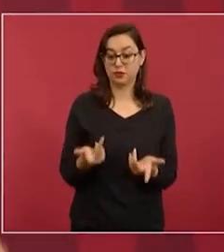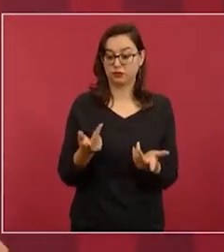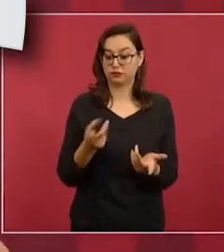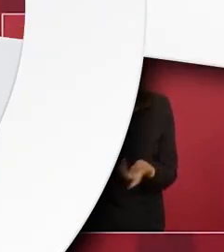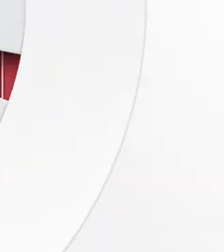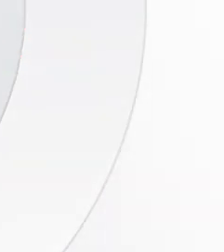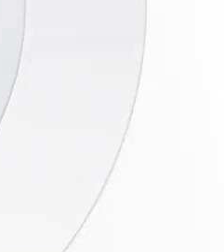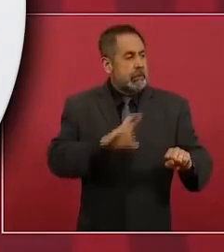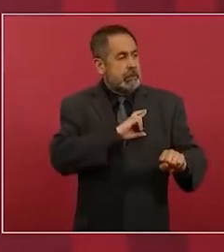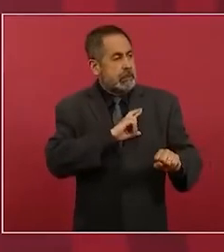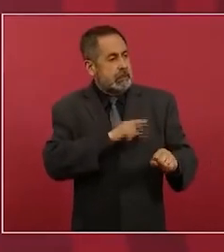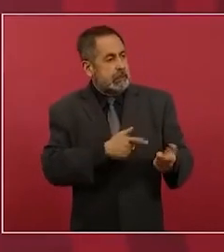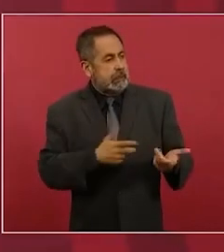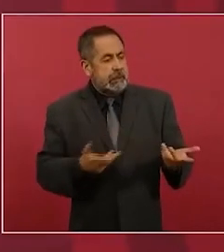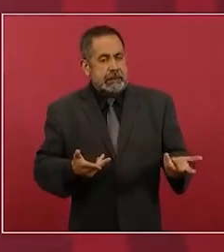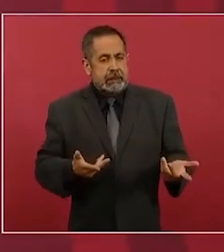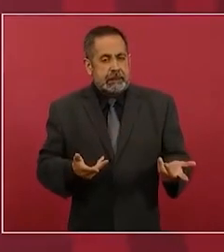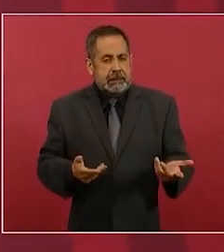plan petrolero.